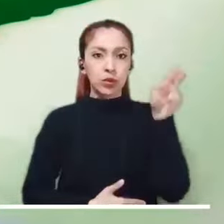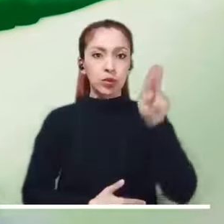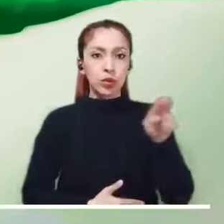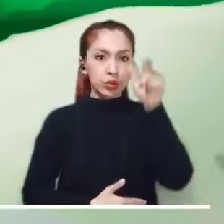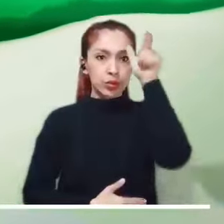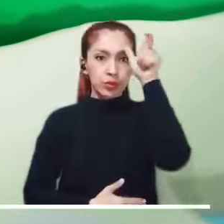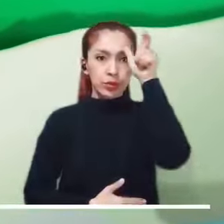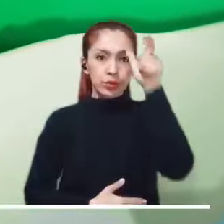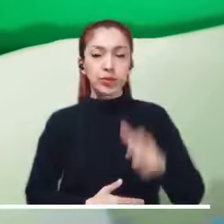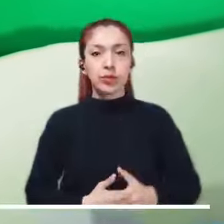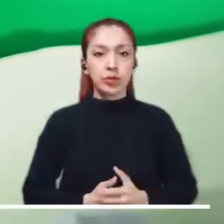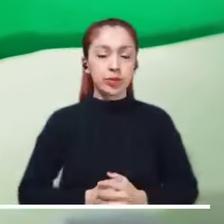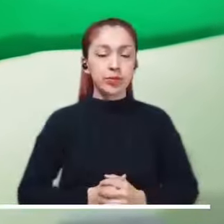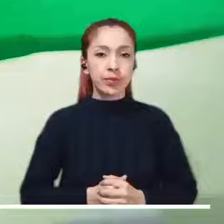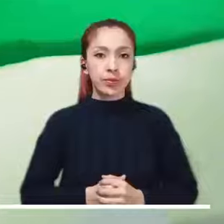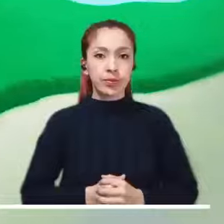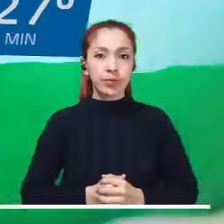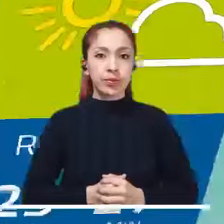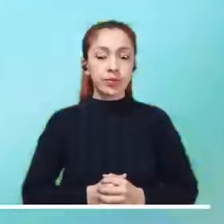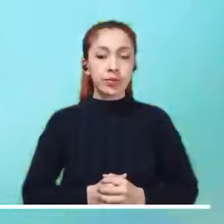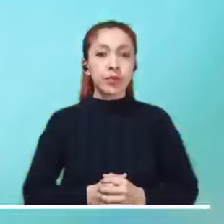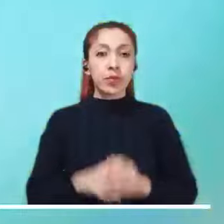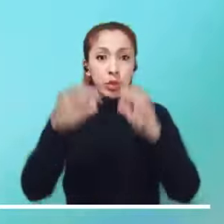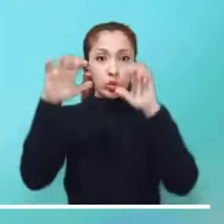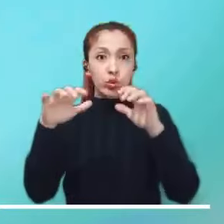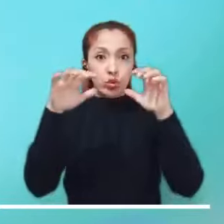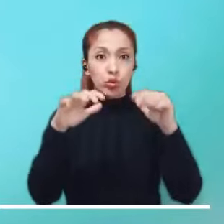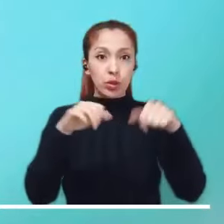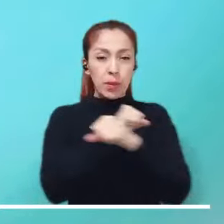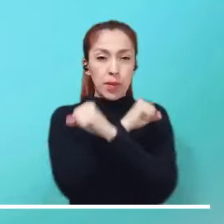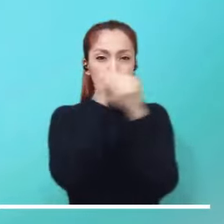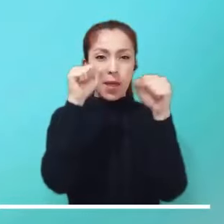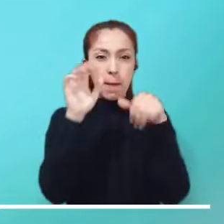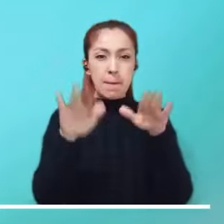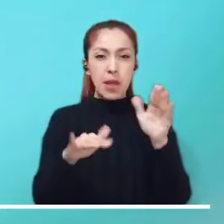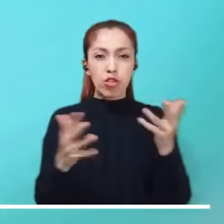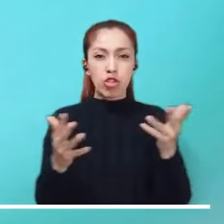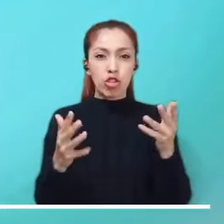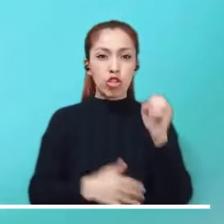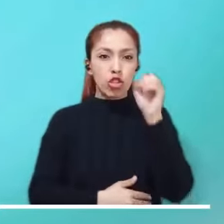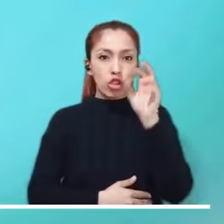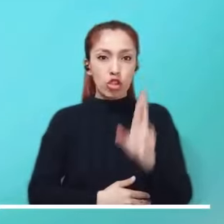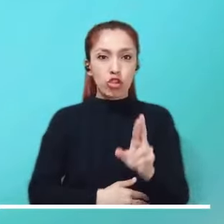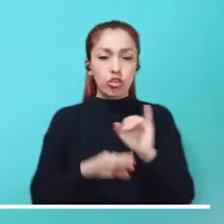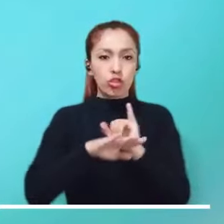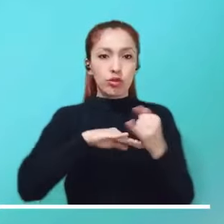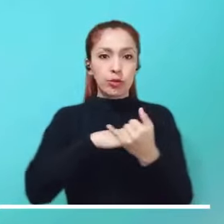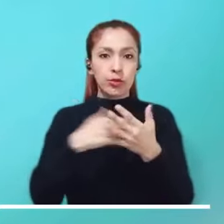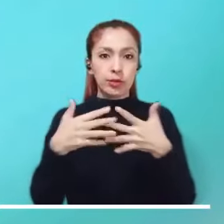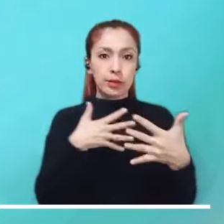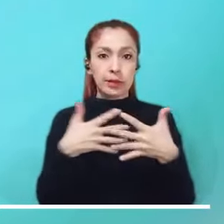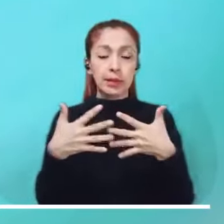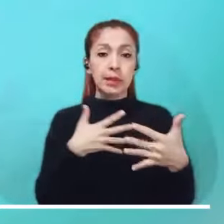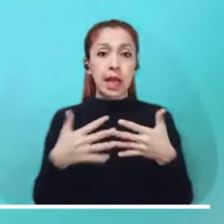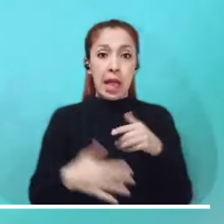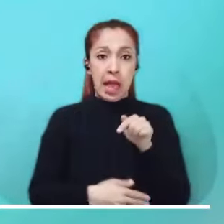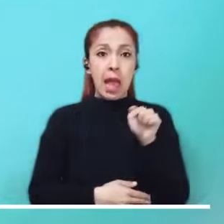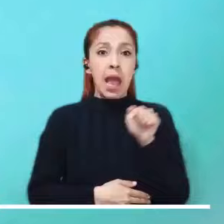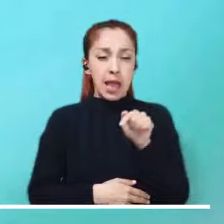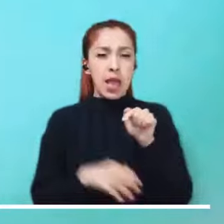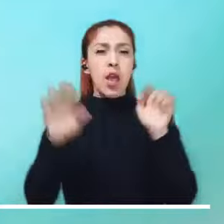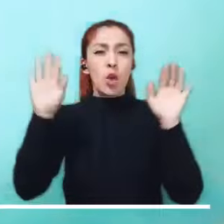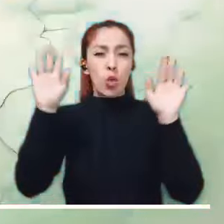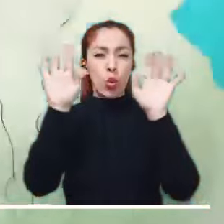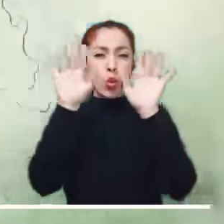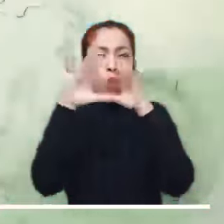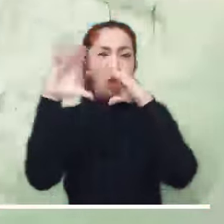Parece que las lluvias de la mañana se focalizarían en el sur del archipiélago, donde además se esperan nubes parciales.